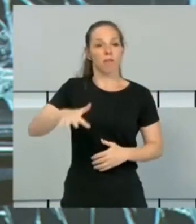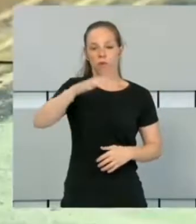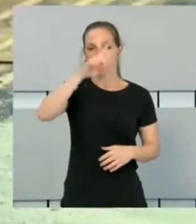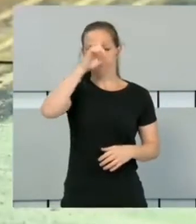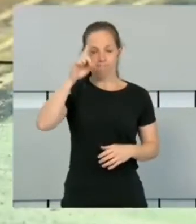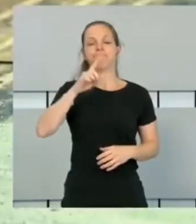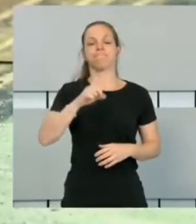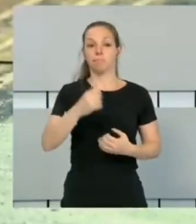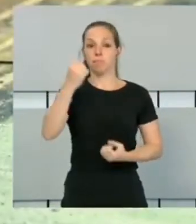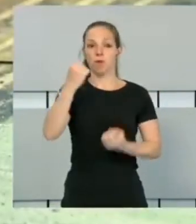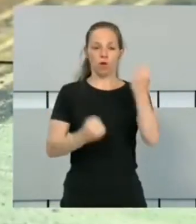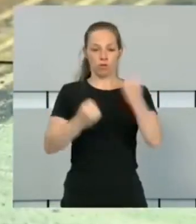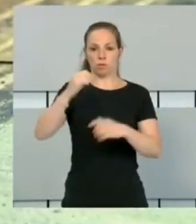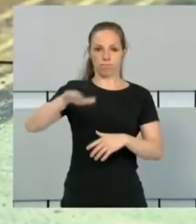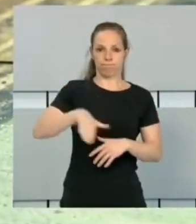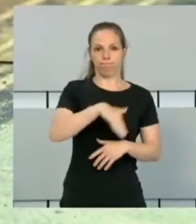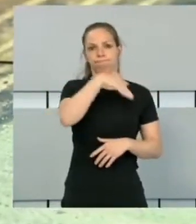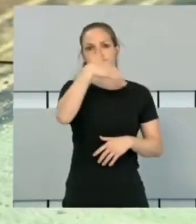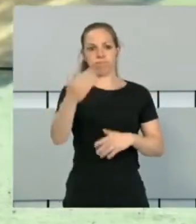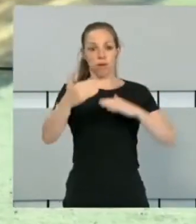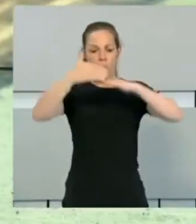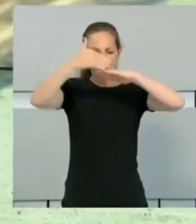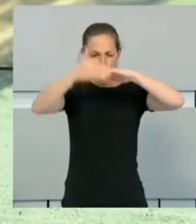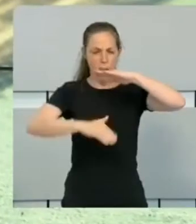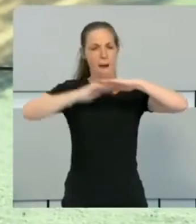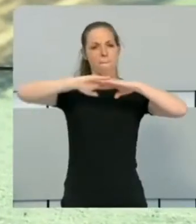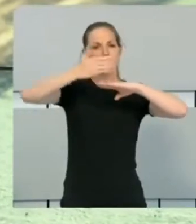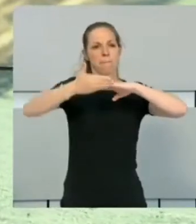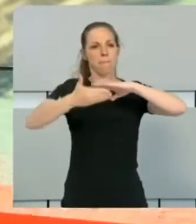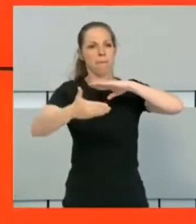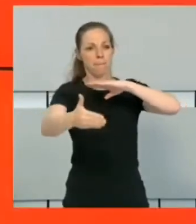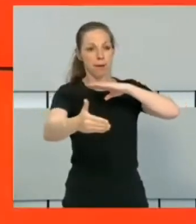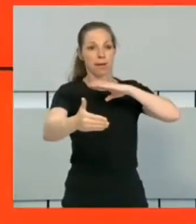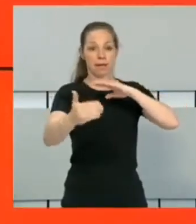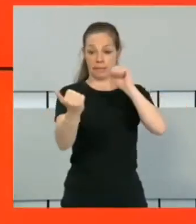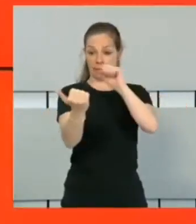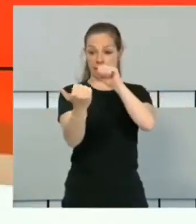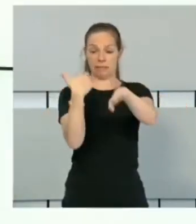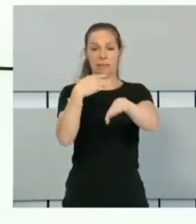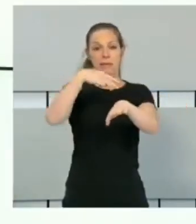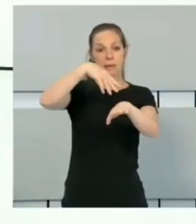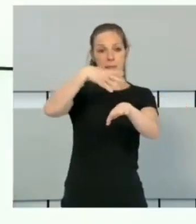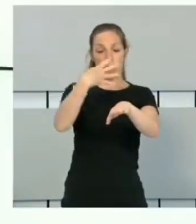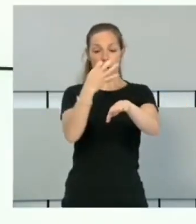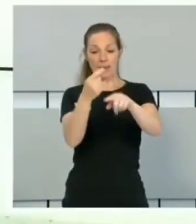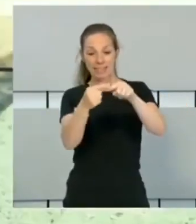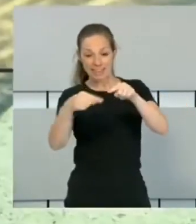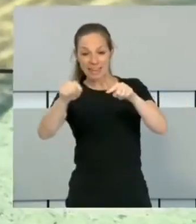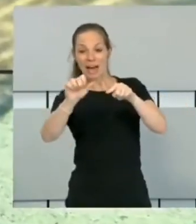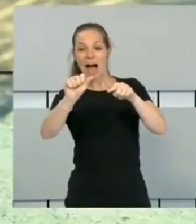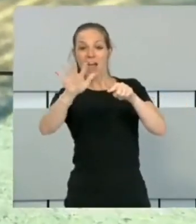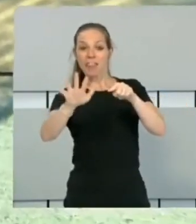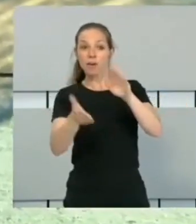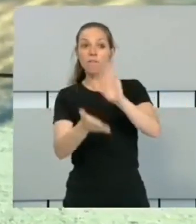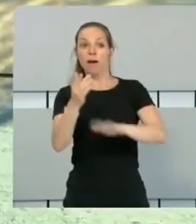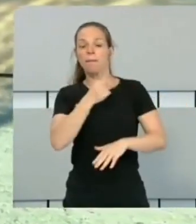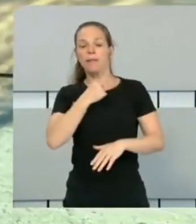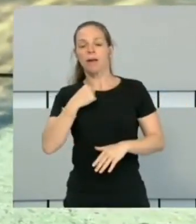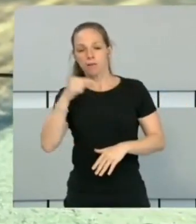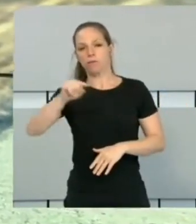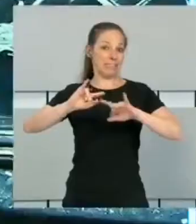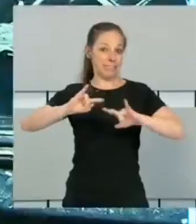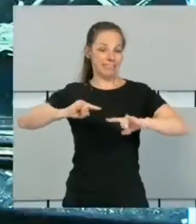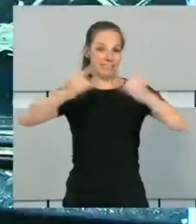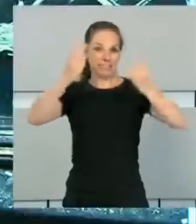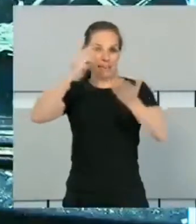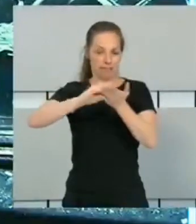Sí, un coche se ha salido de la calzada y ha caído por un terraplén en la vía que enlaza la M40 con la A5 sentido Badajoz. Hay